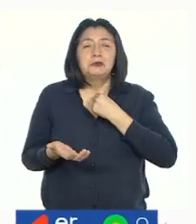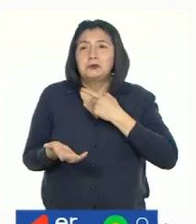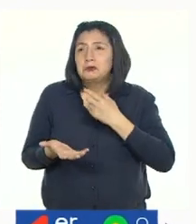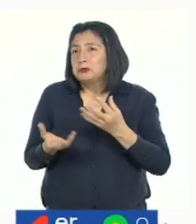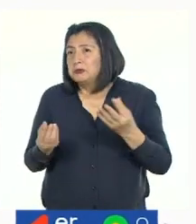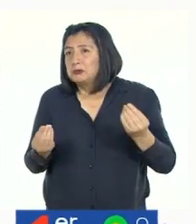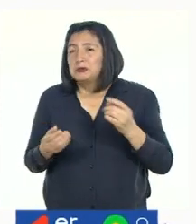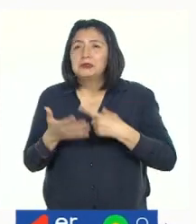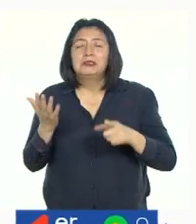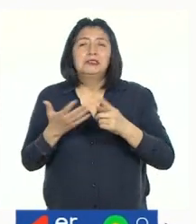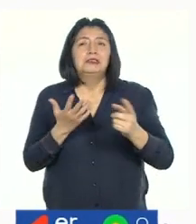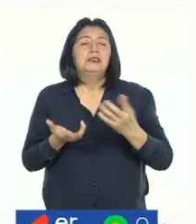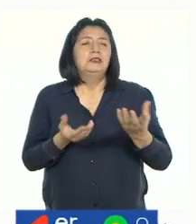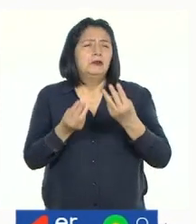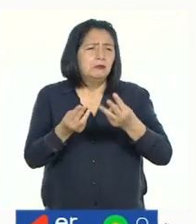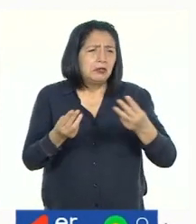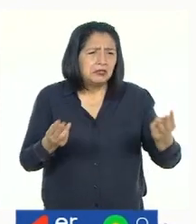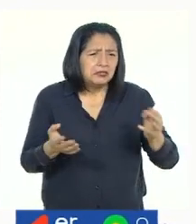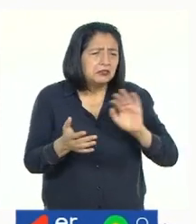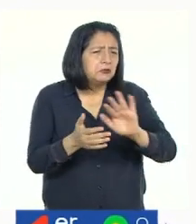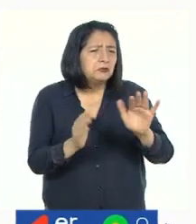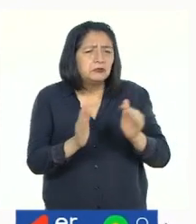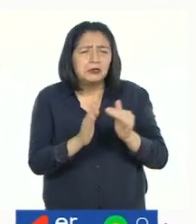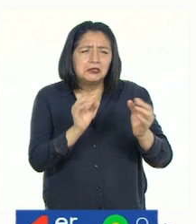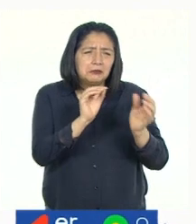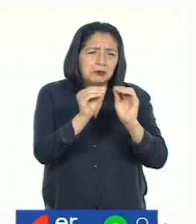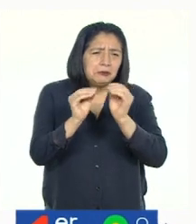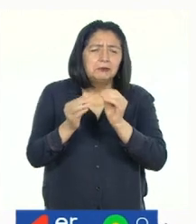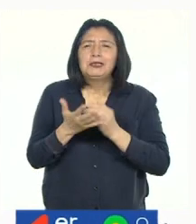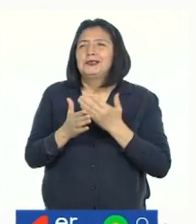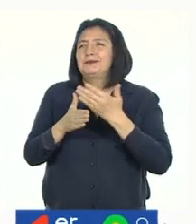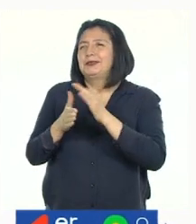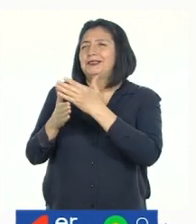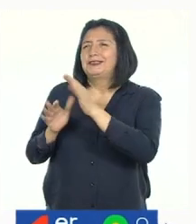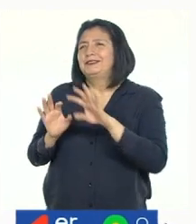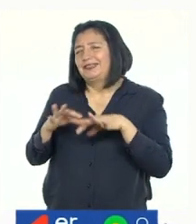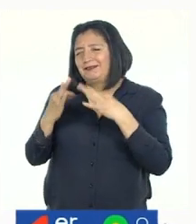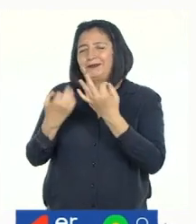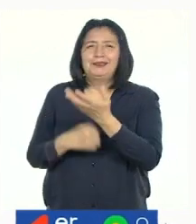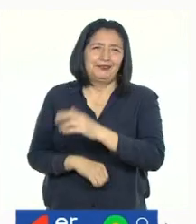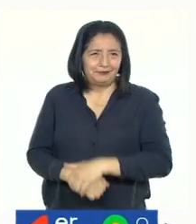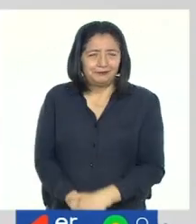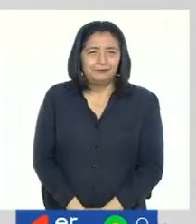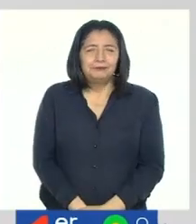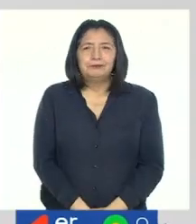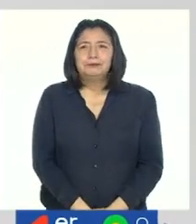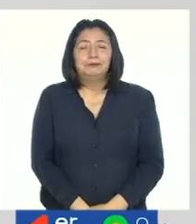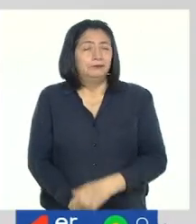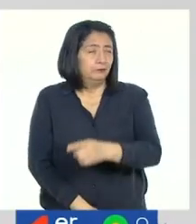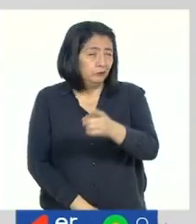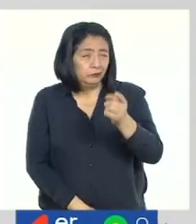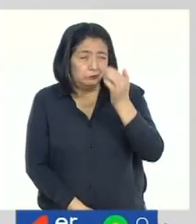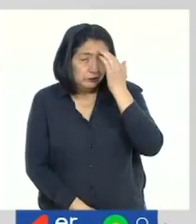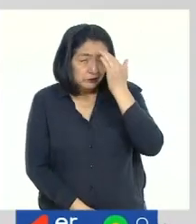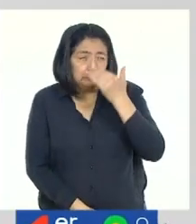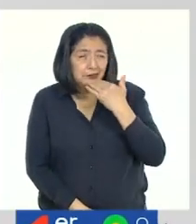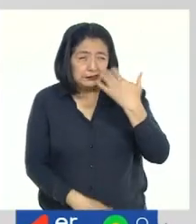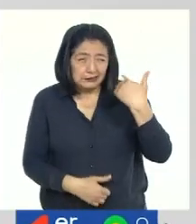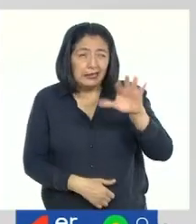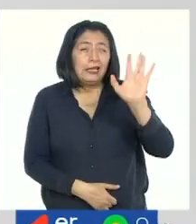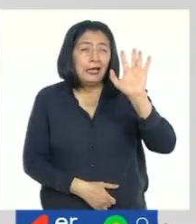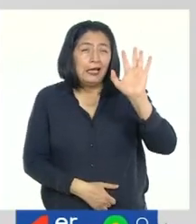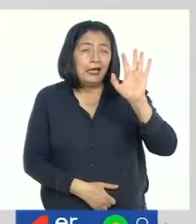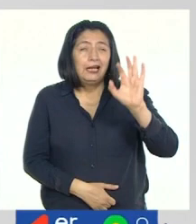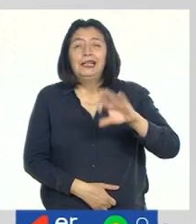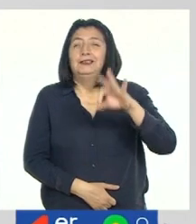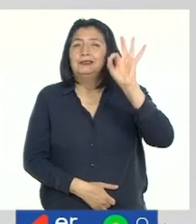y adaptarla con materiales en casa para compartirla con nuestros familiares. ¿Saben quiénes ya encontraron